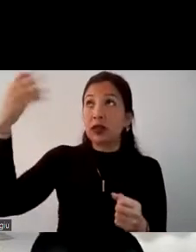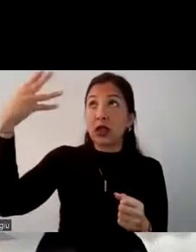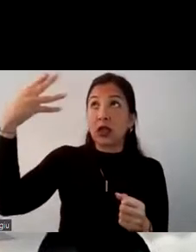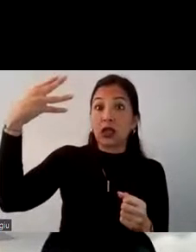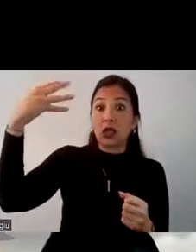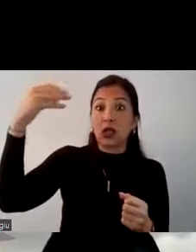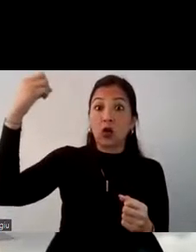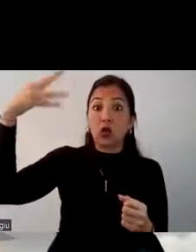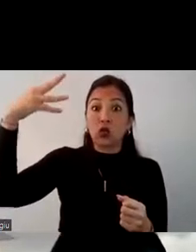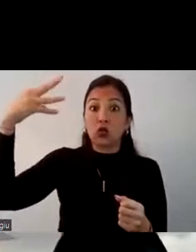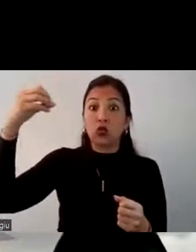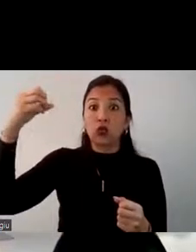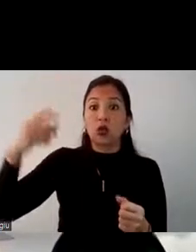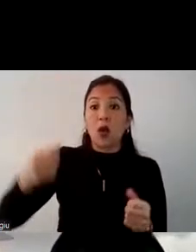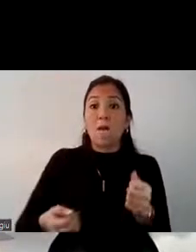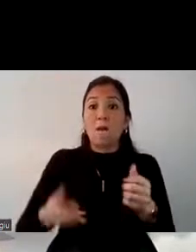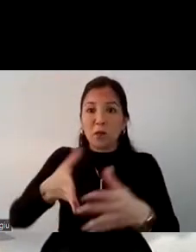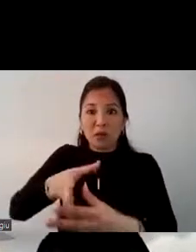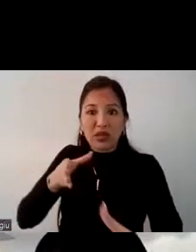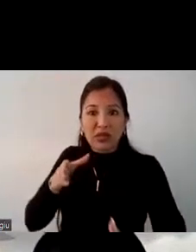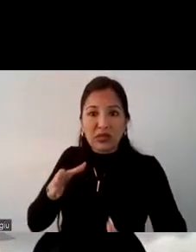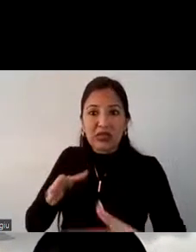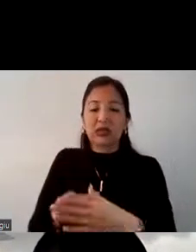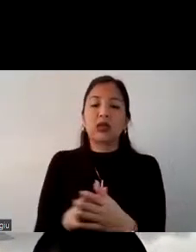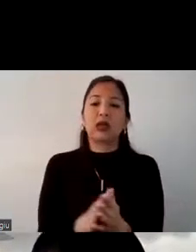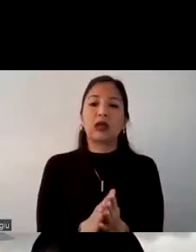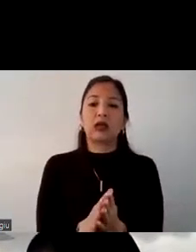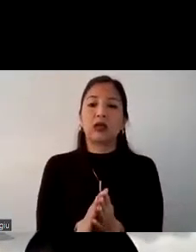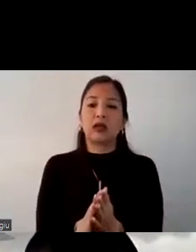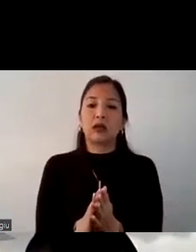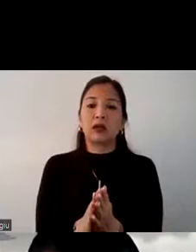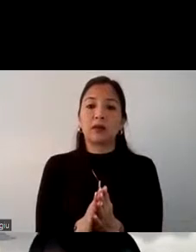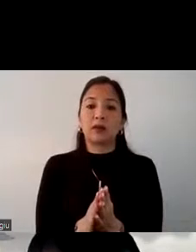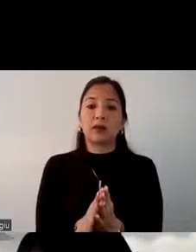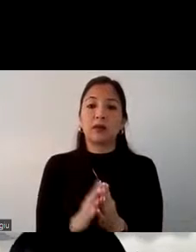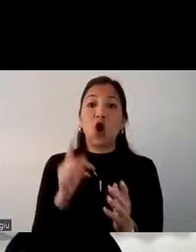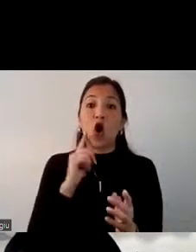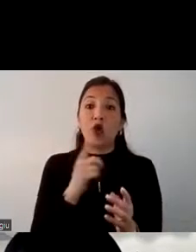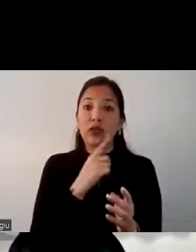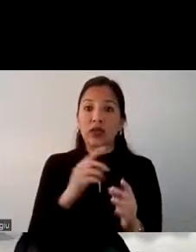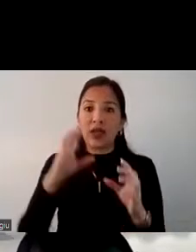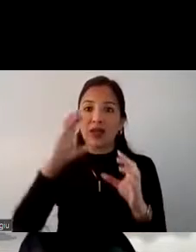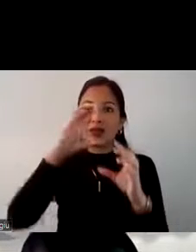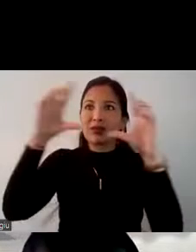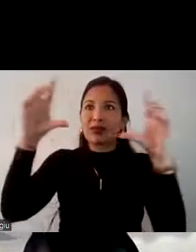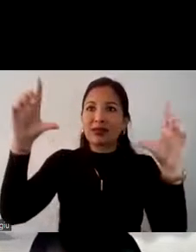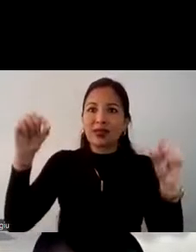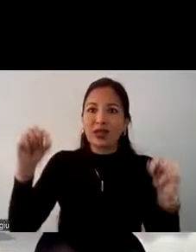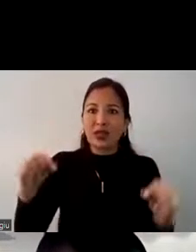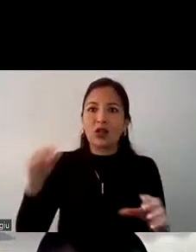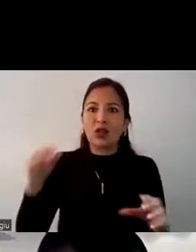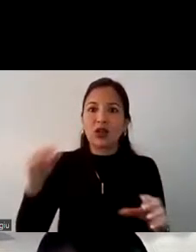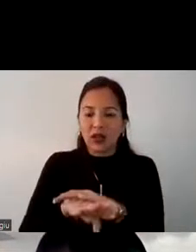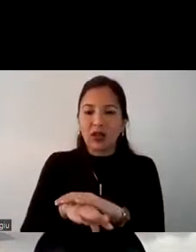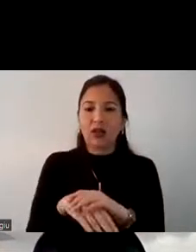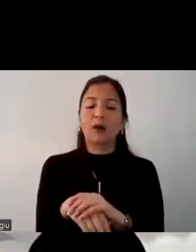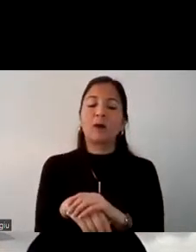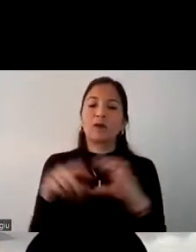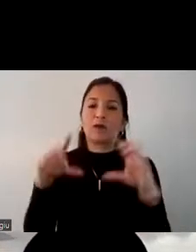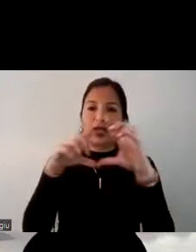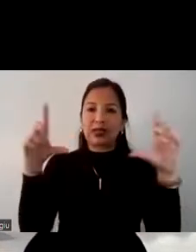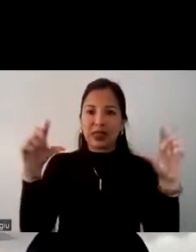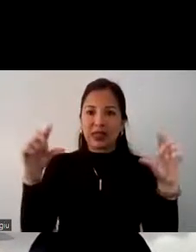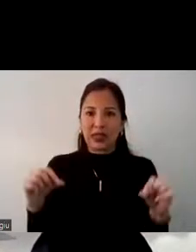el tema de las carreteras quizás incluso en los mismos hospedajes la señalización dentro de los centros de hospedaje la señalización y